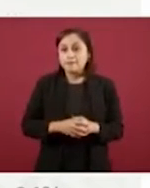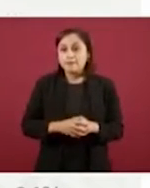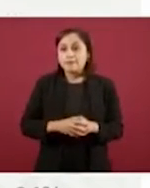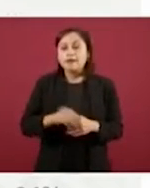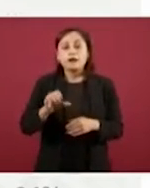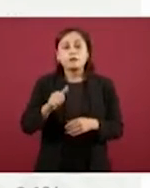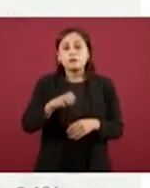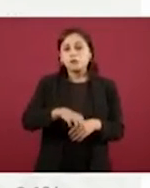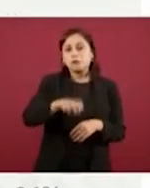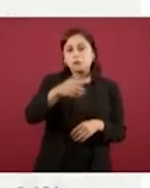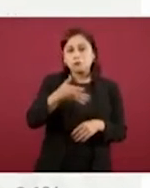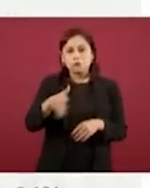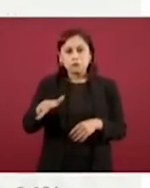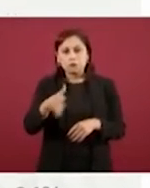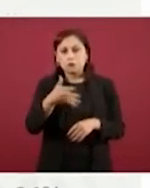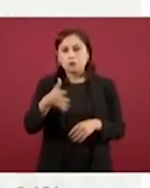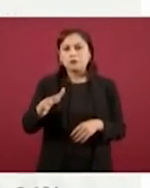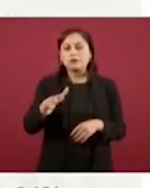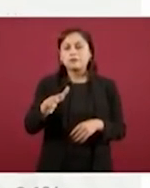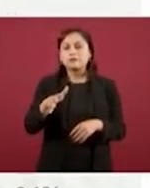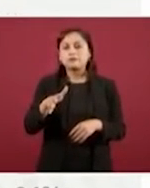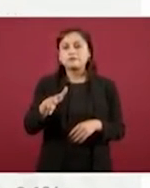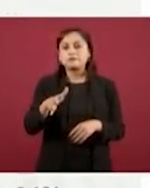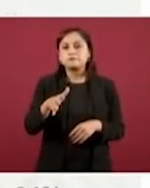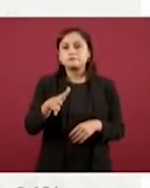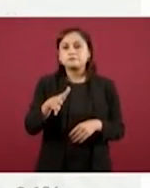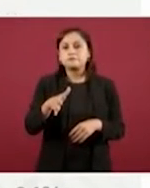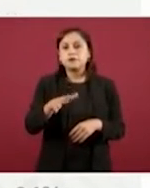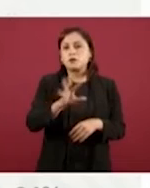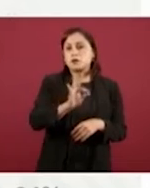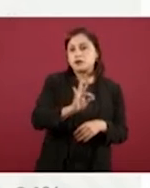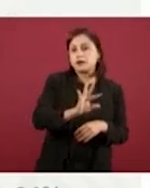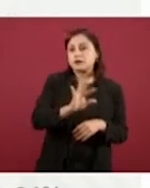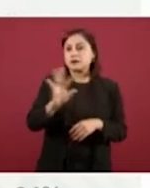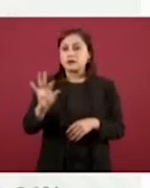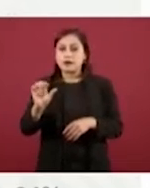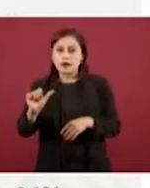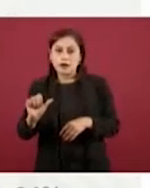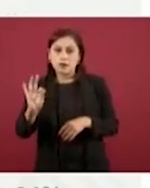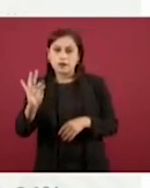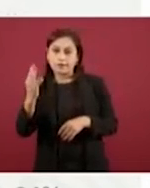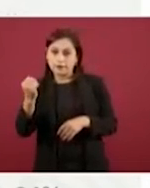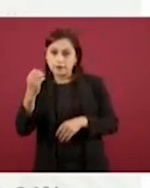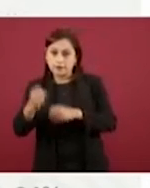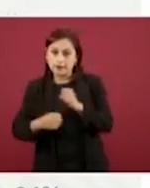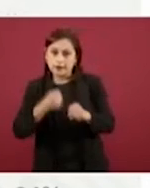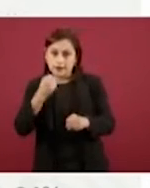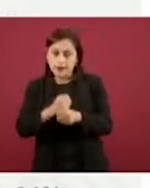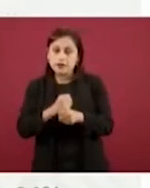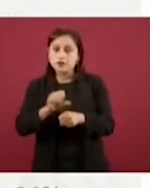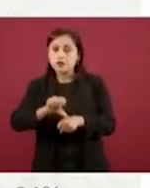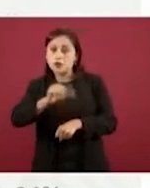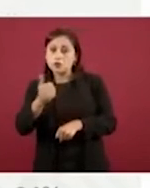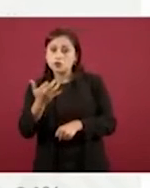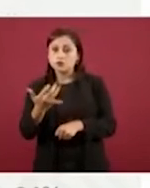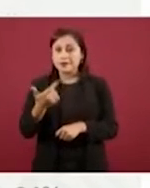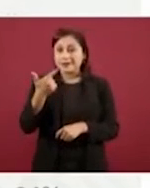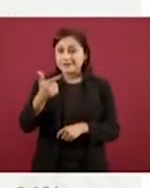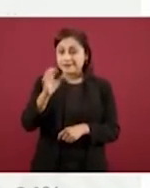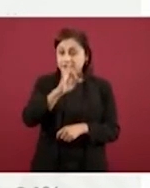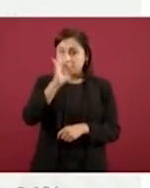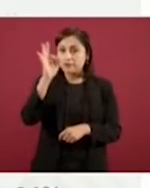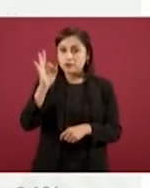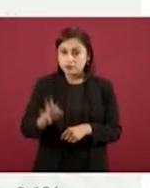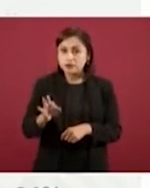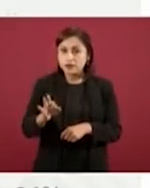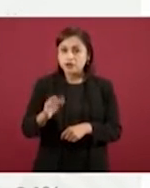a los de la encuesta, están concentrados entre los grupos de 40 y 49 años y el 57 por ciento en el grupo de